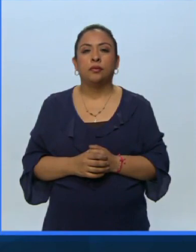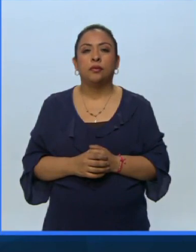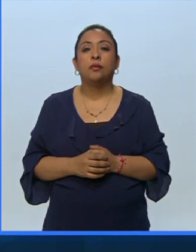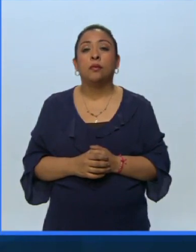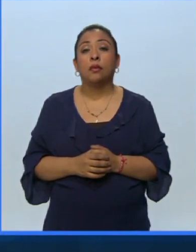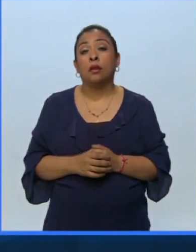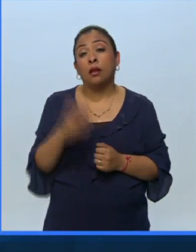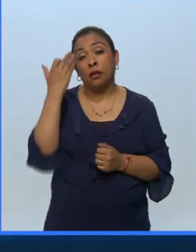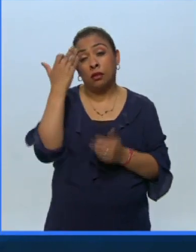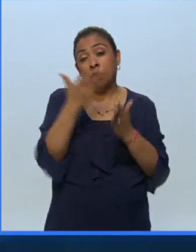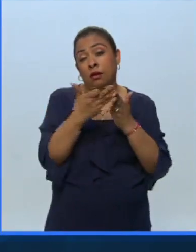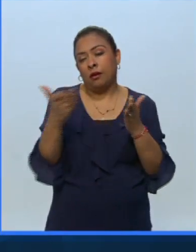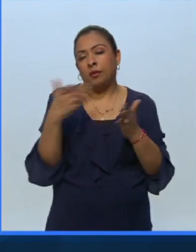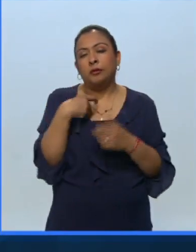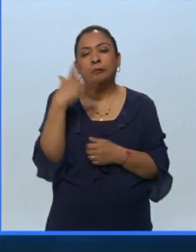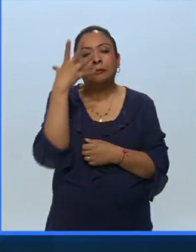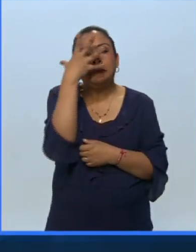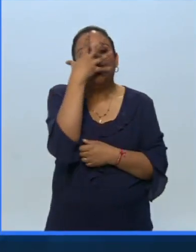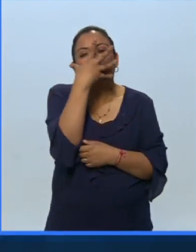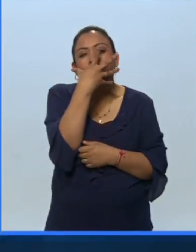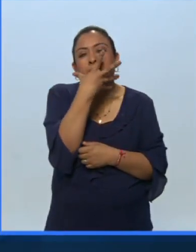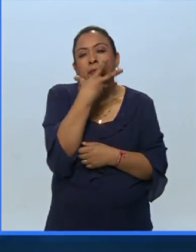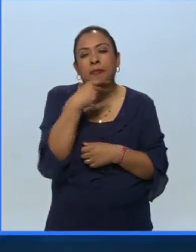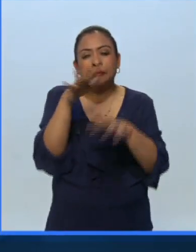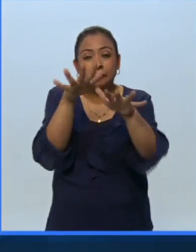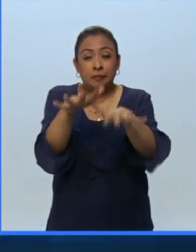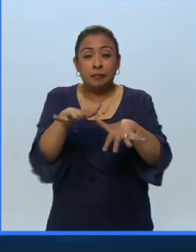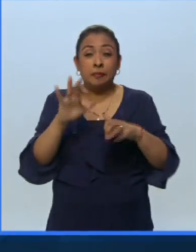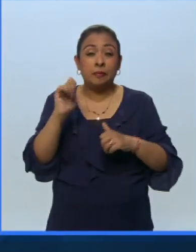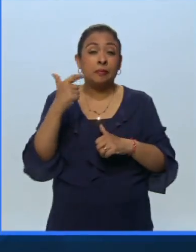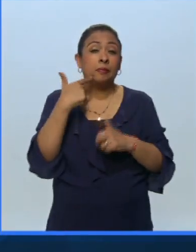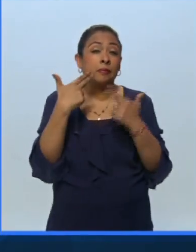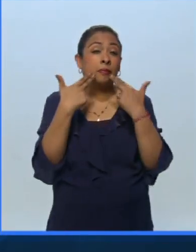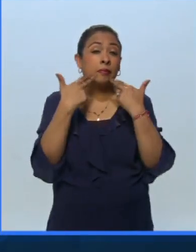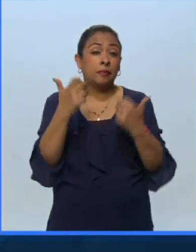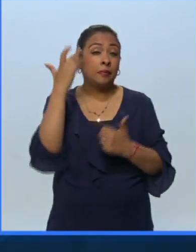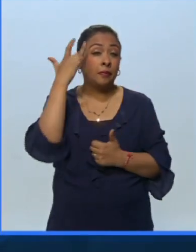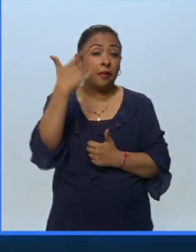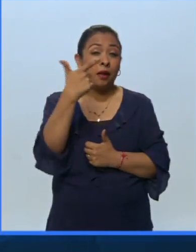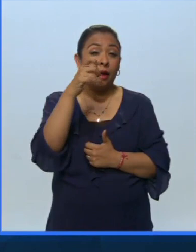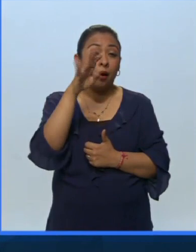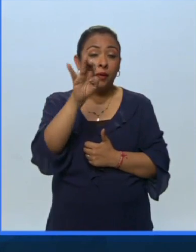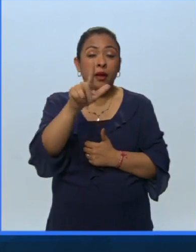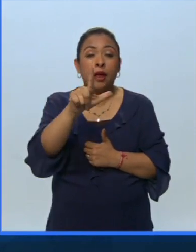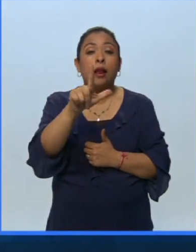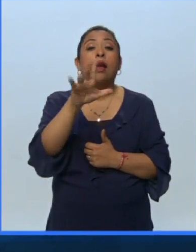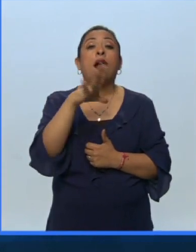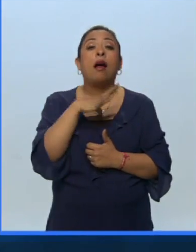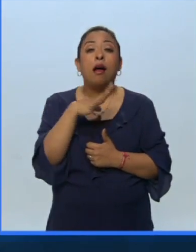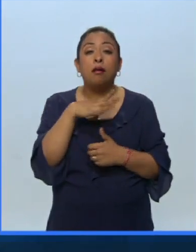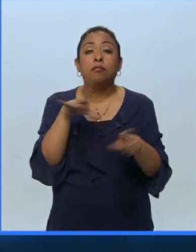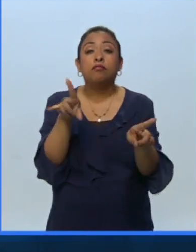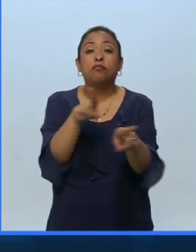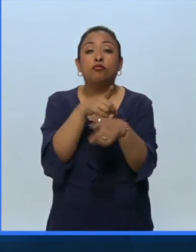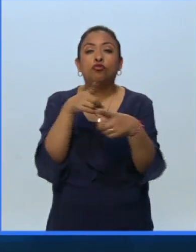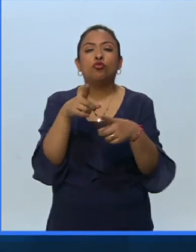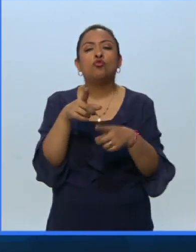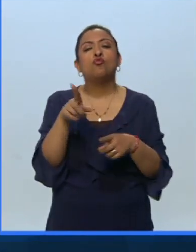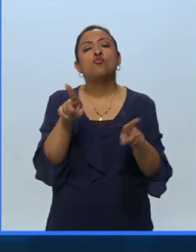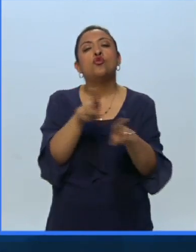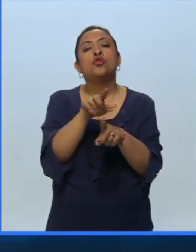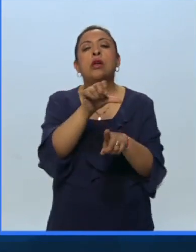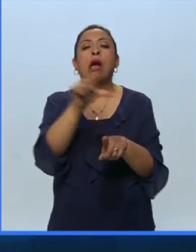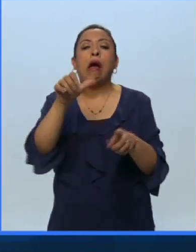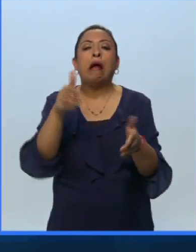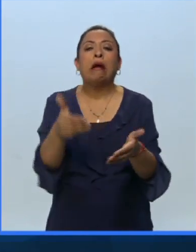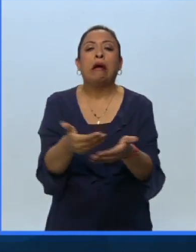El momento más emotivo del concierto en la ex-hacienda de San Gabriel sucedió con la interpretación de la pieza Música para el